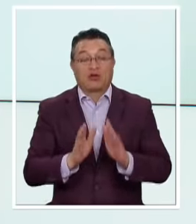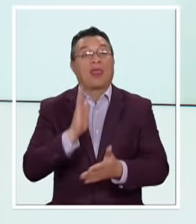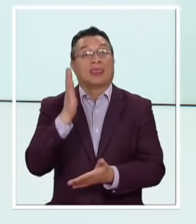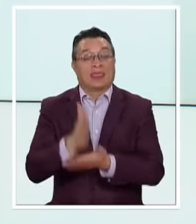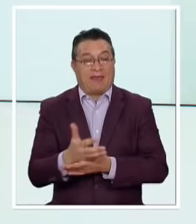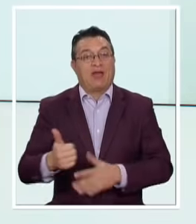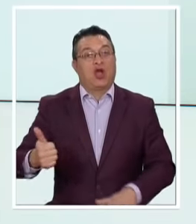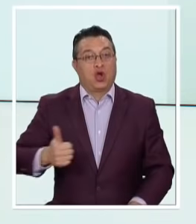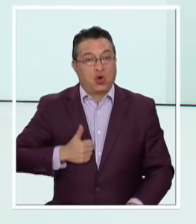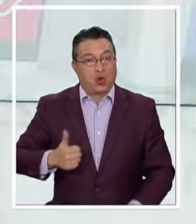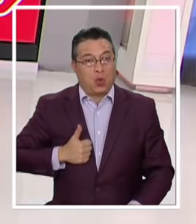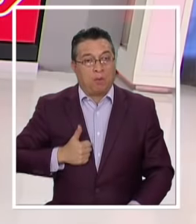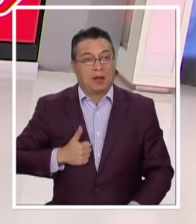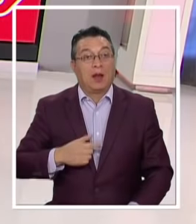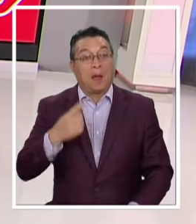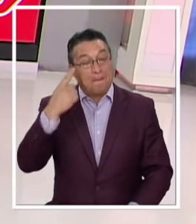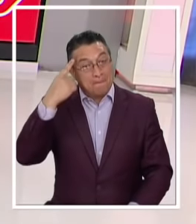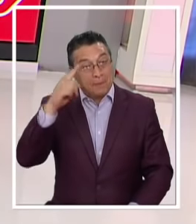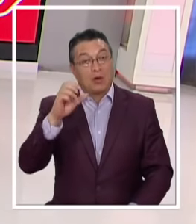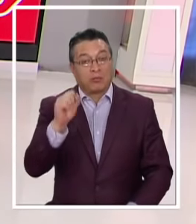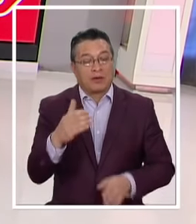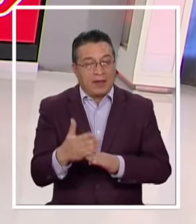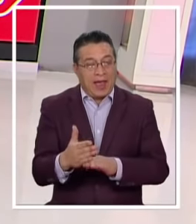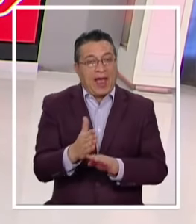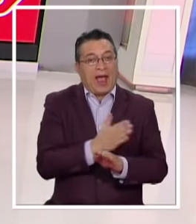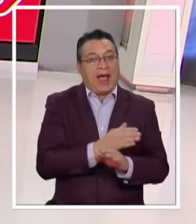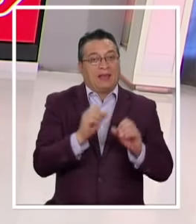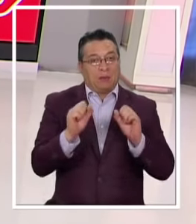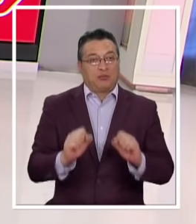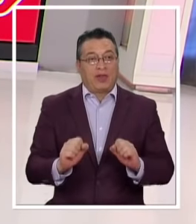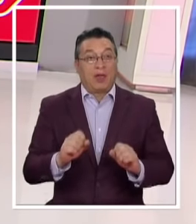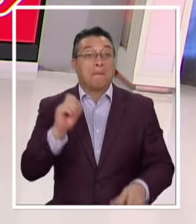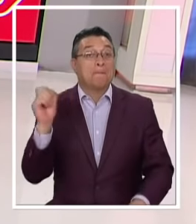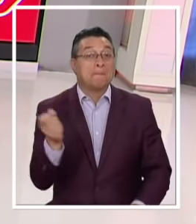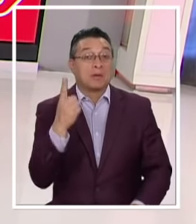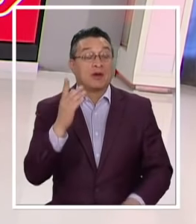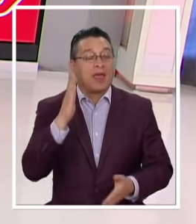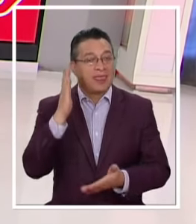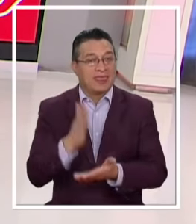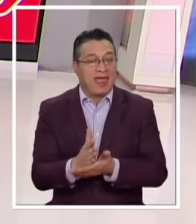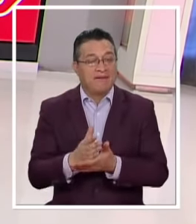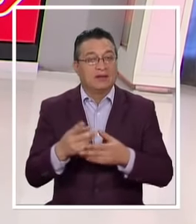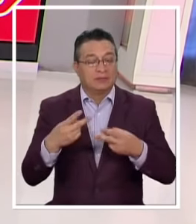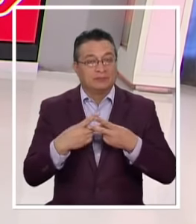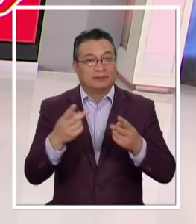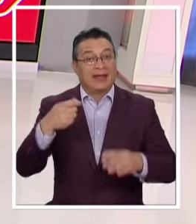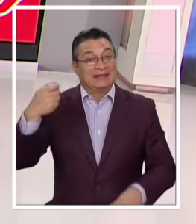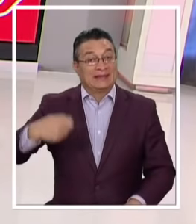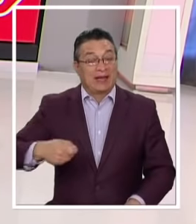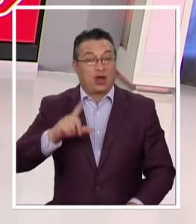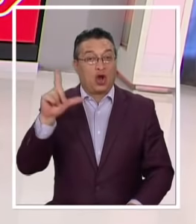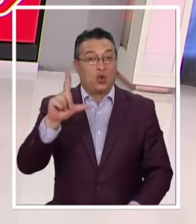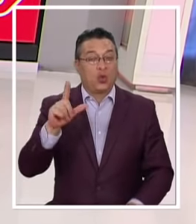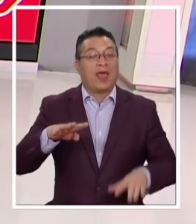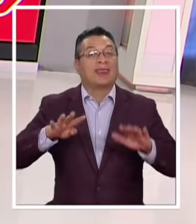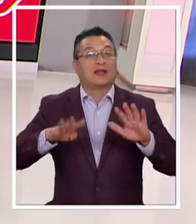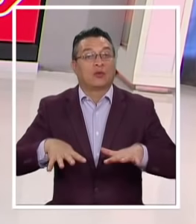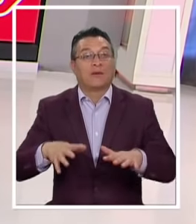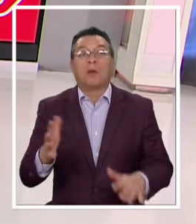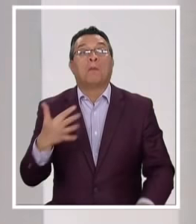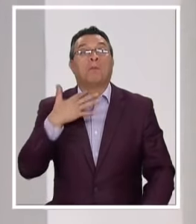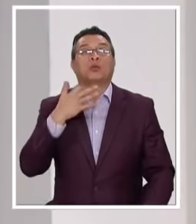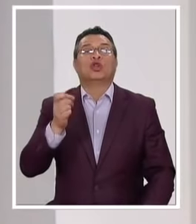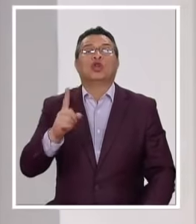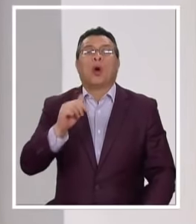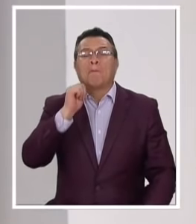deberían cumplir Pero ya les voy a decir que se podría adelantar un poquito Primero, se tiene que dar cuenta en el Senado el día lunes 19 ¿Por qué no